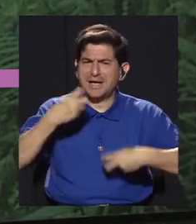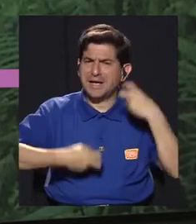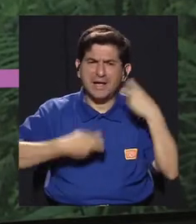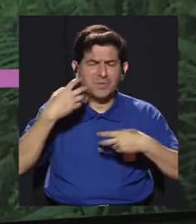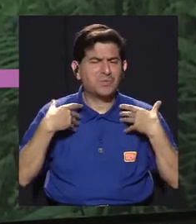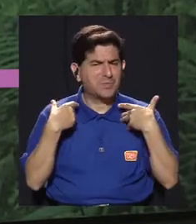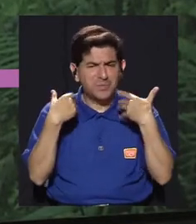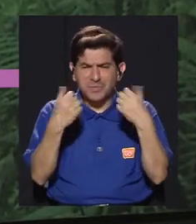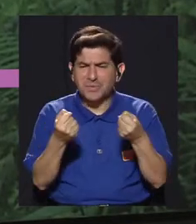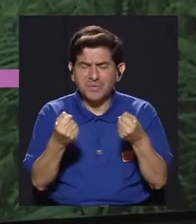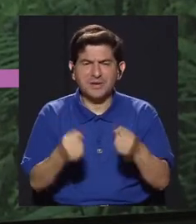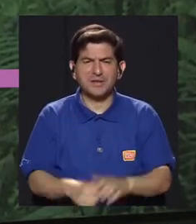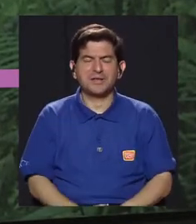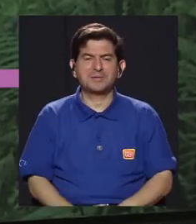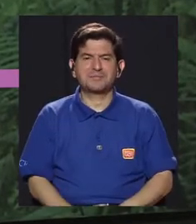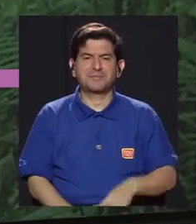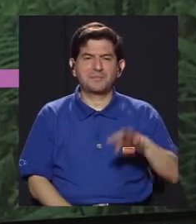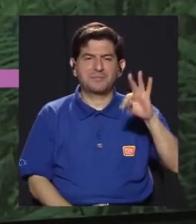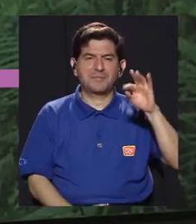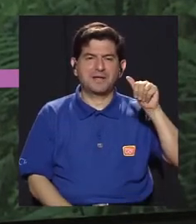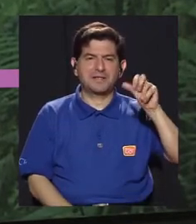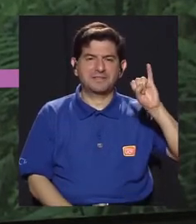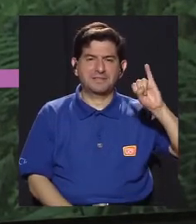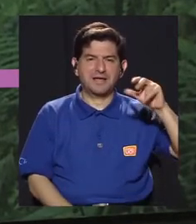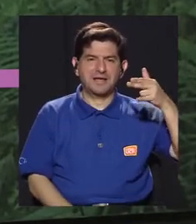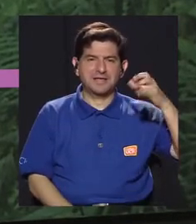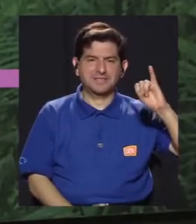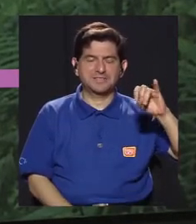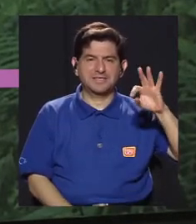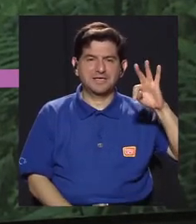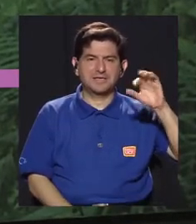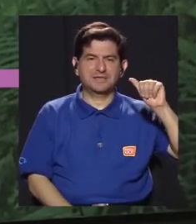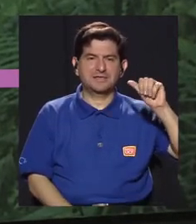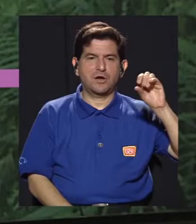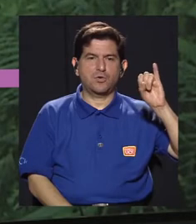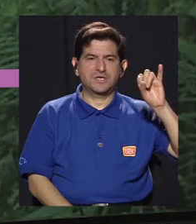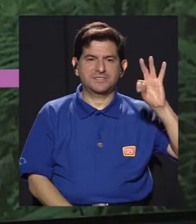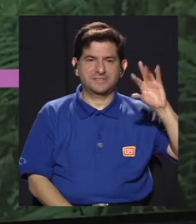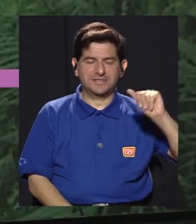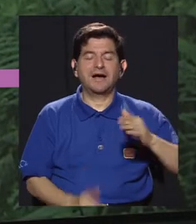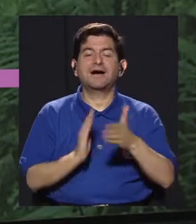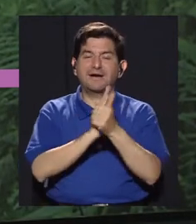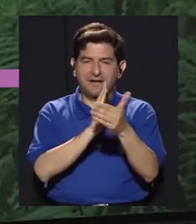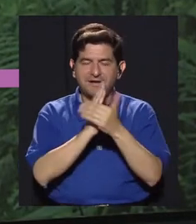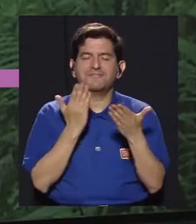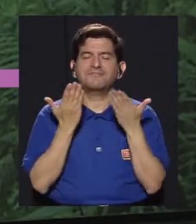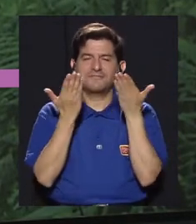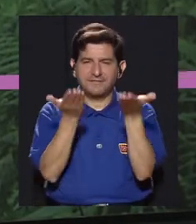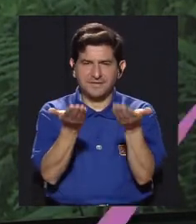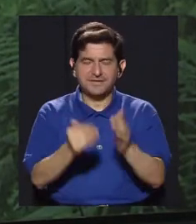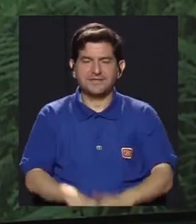el Tai Chi Taoista de verdad brinda esa capacidad de mejorar nuestra condición de vida